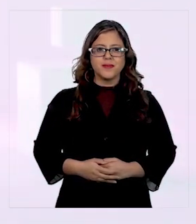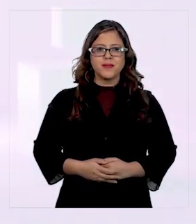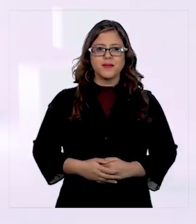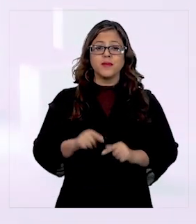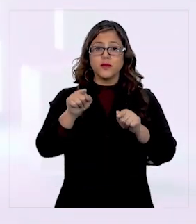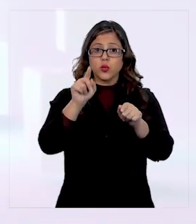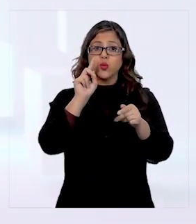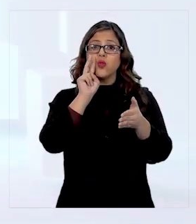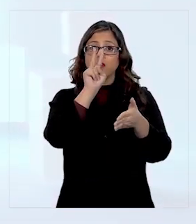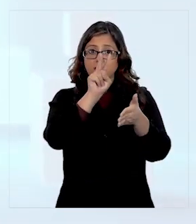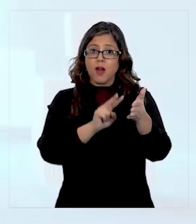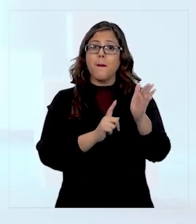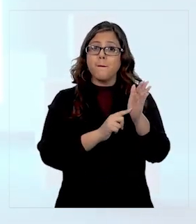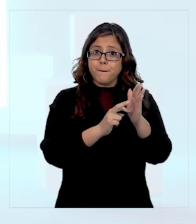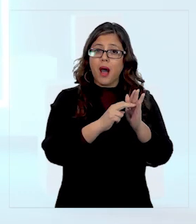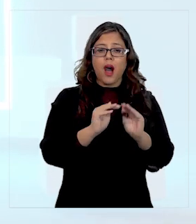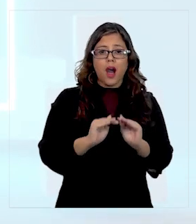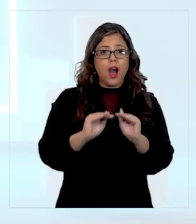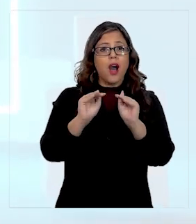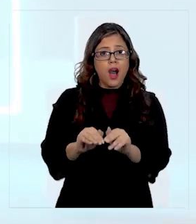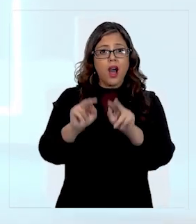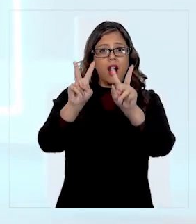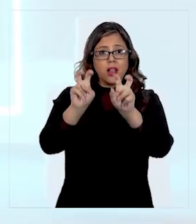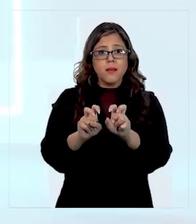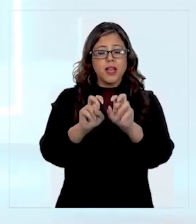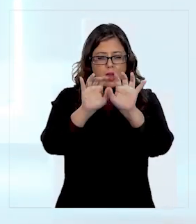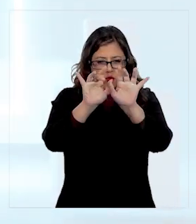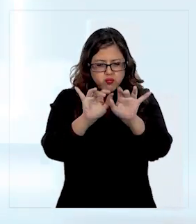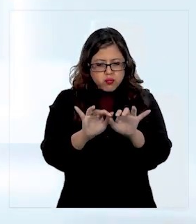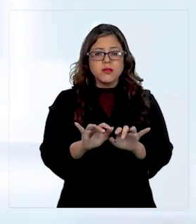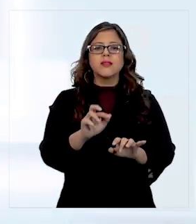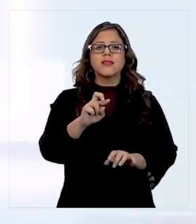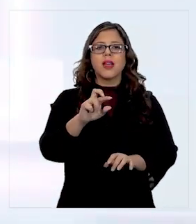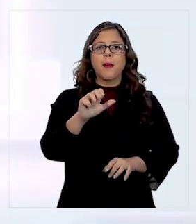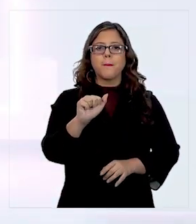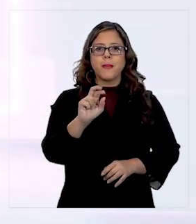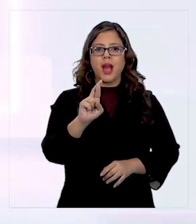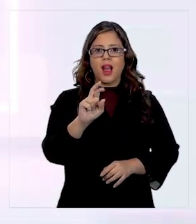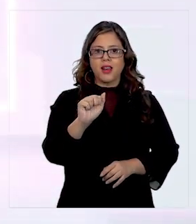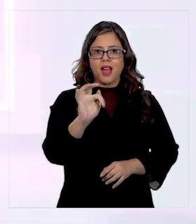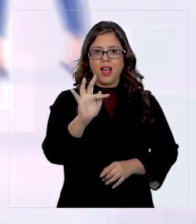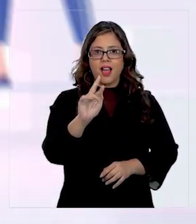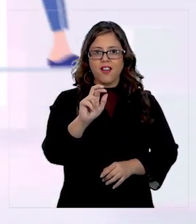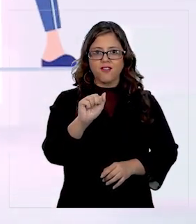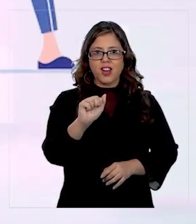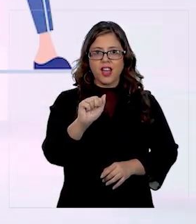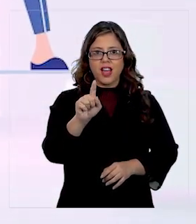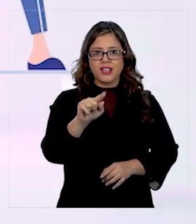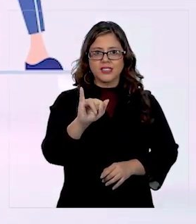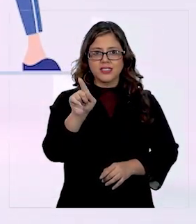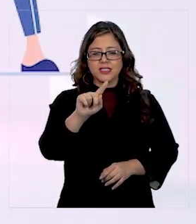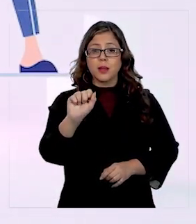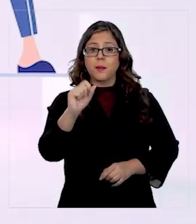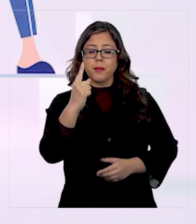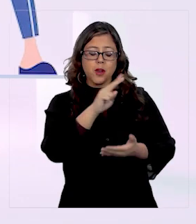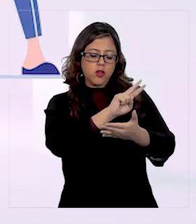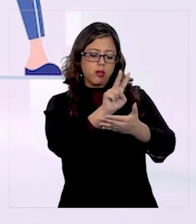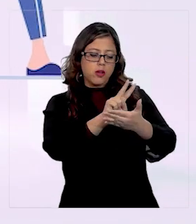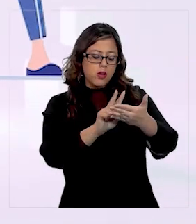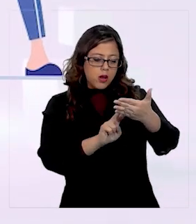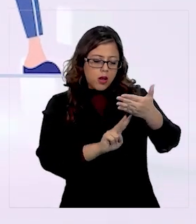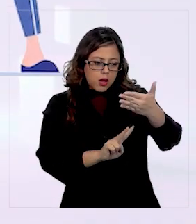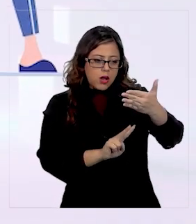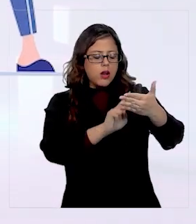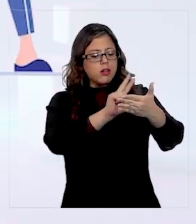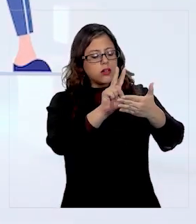Revisa los siguientes pasos para apoyarte en la redacción de una paráfrasis. Primero, lee el texto